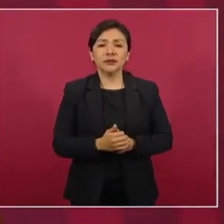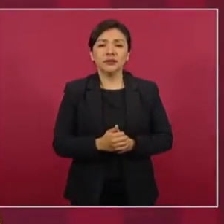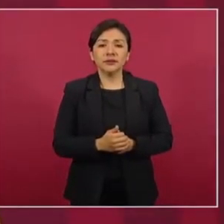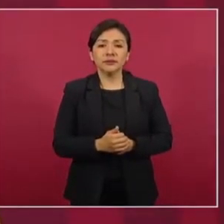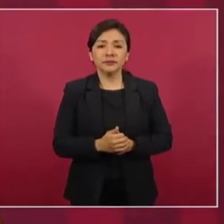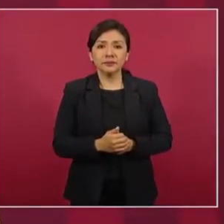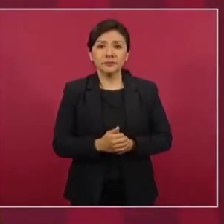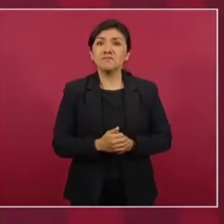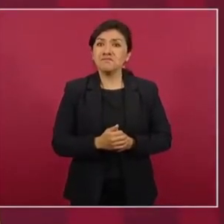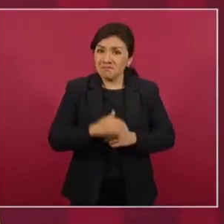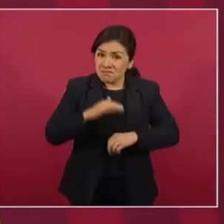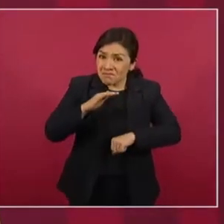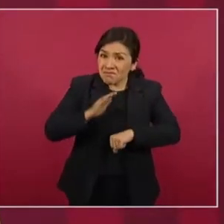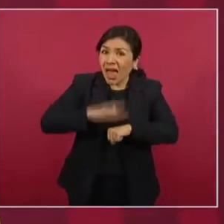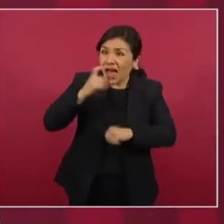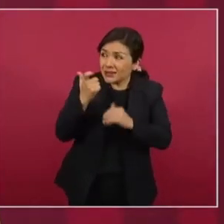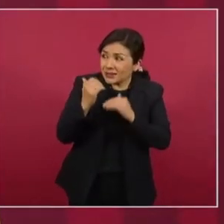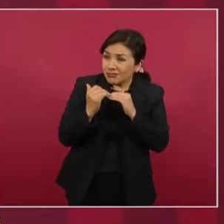todavía más,